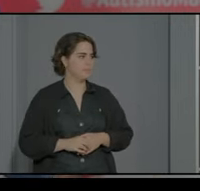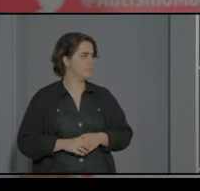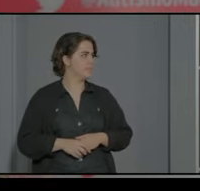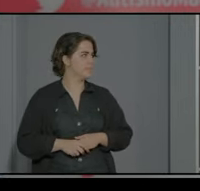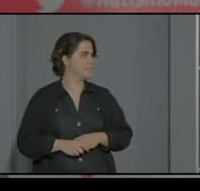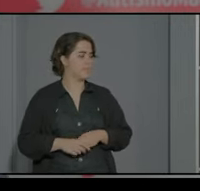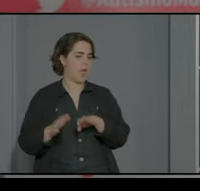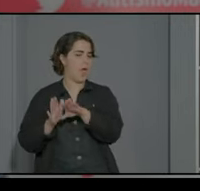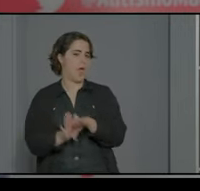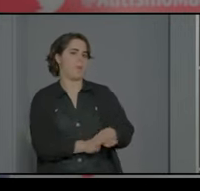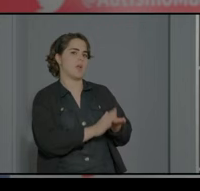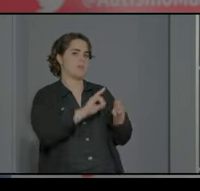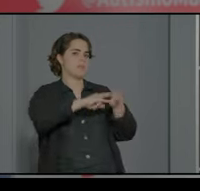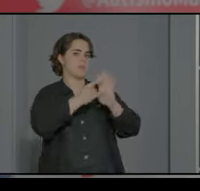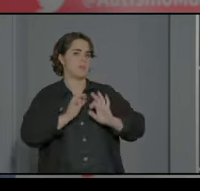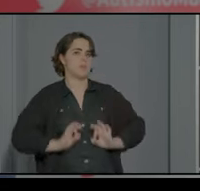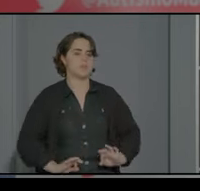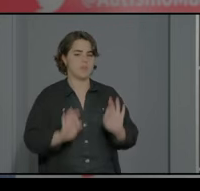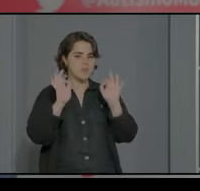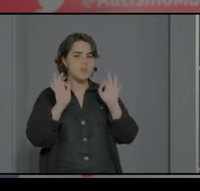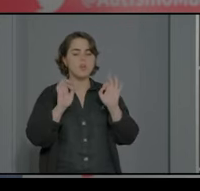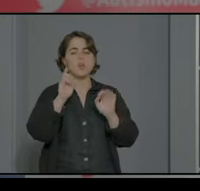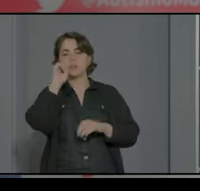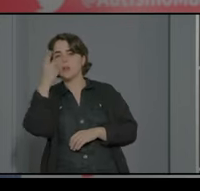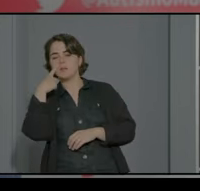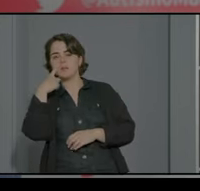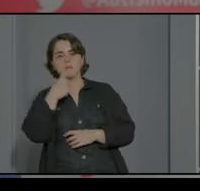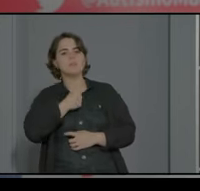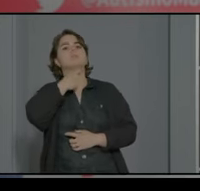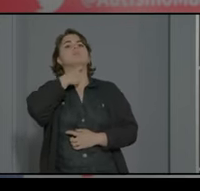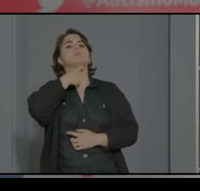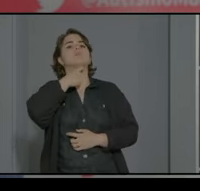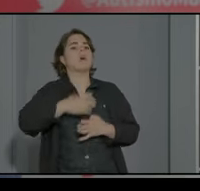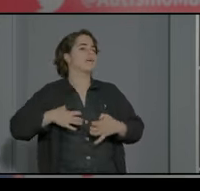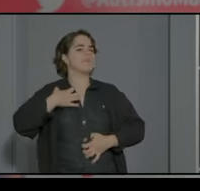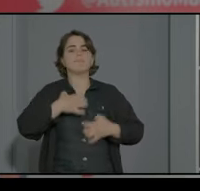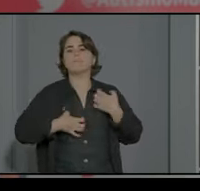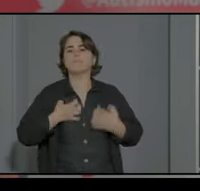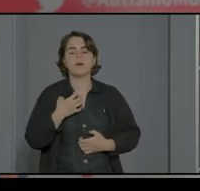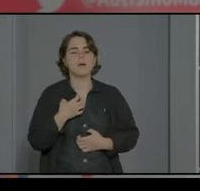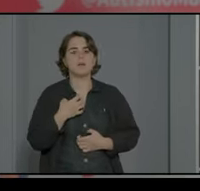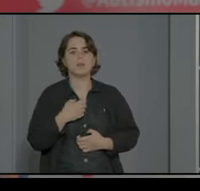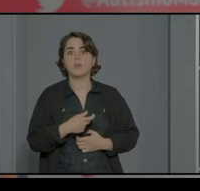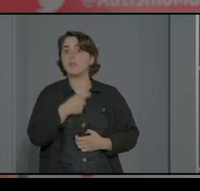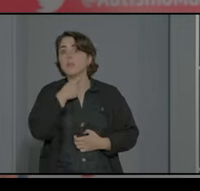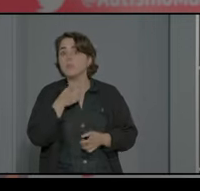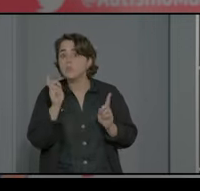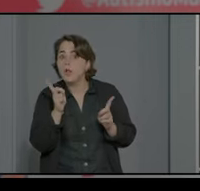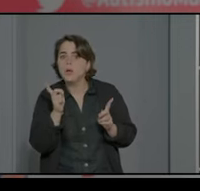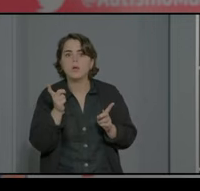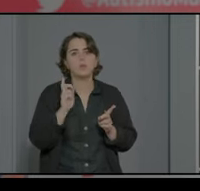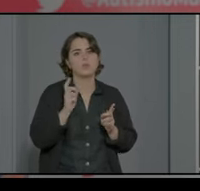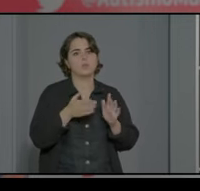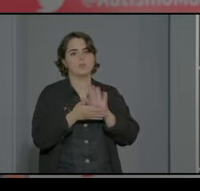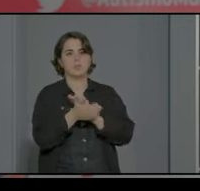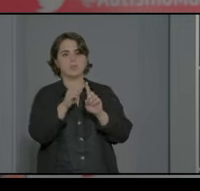por otro lado sin duda los sistemas de derivación y diagnóstico están desbordados pero no solo están desbordados es